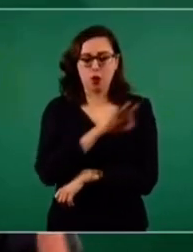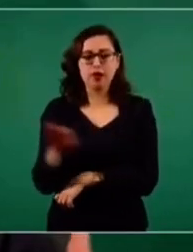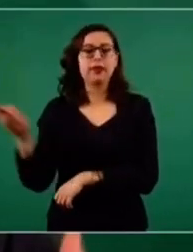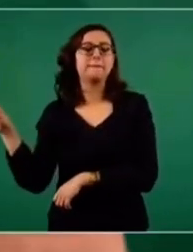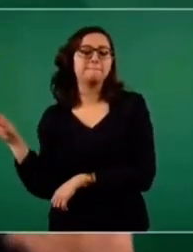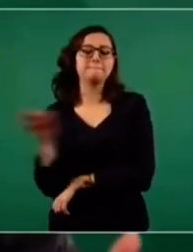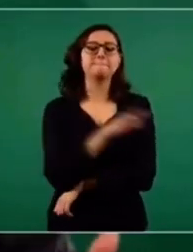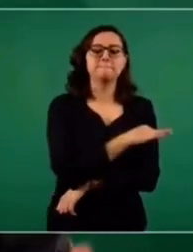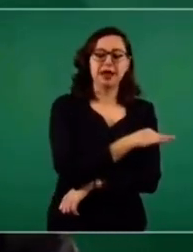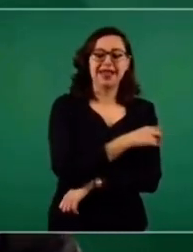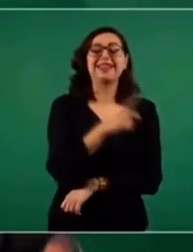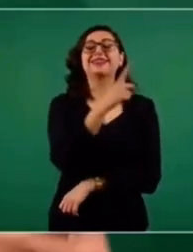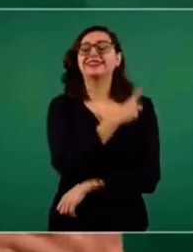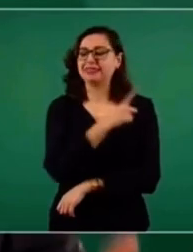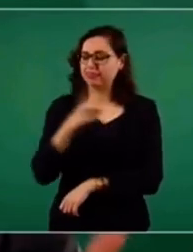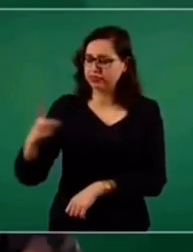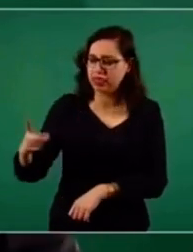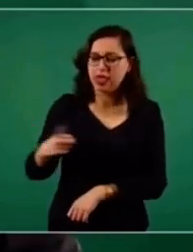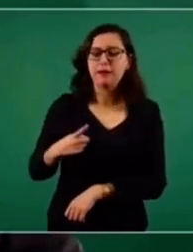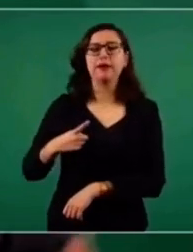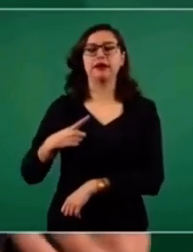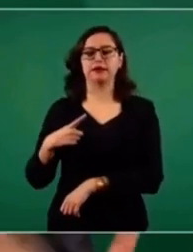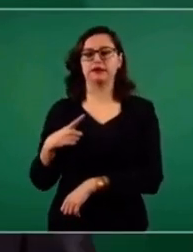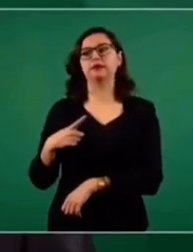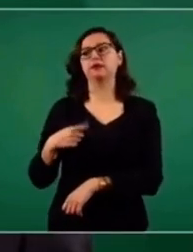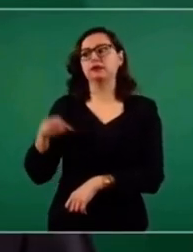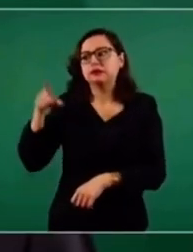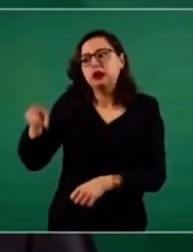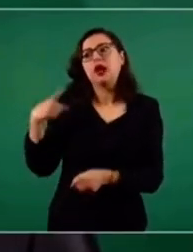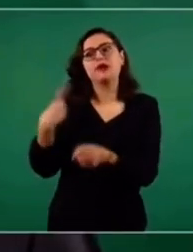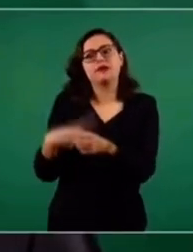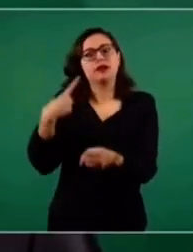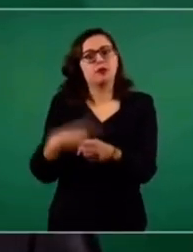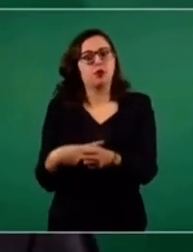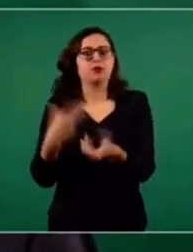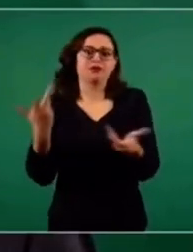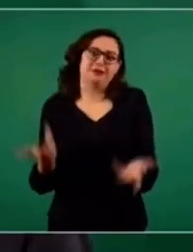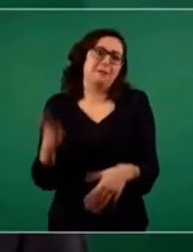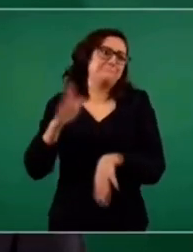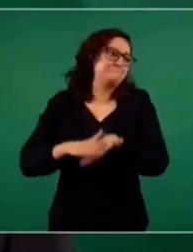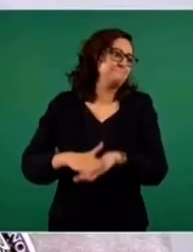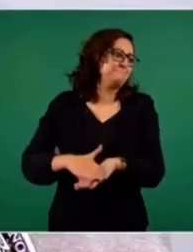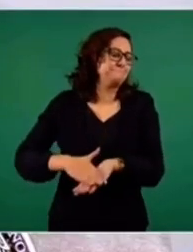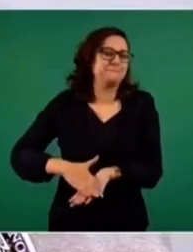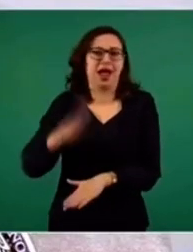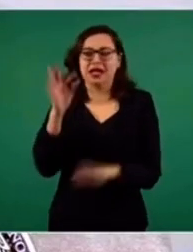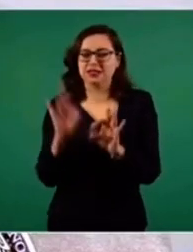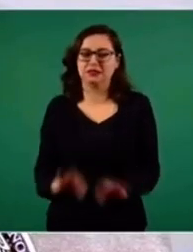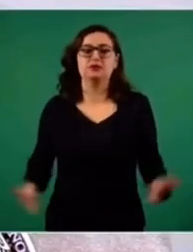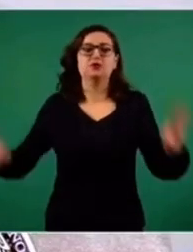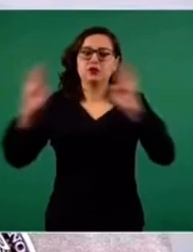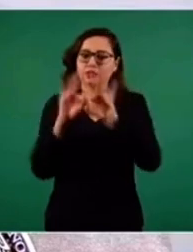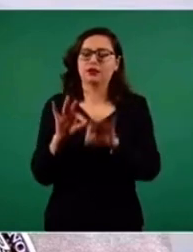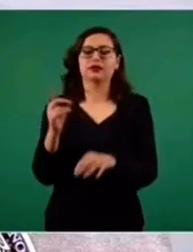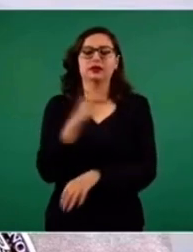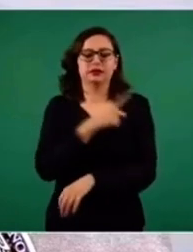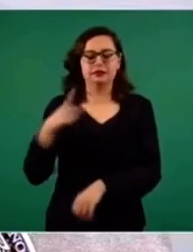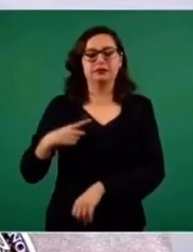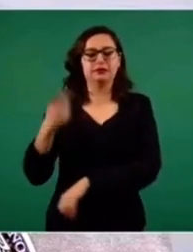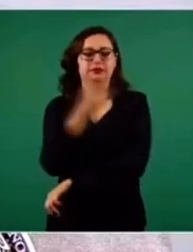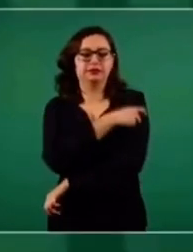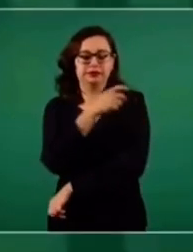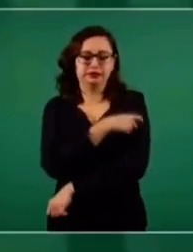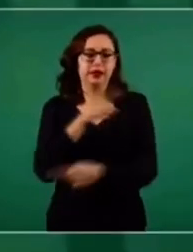y de hecho se debe utilizar con mayor énfasis precisamente en las personas que tienen comorbilidades, diabetes,